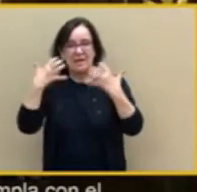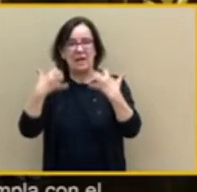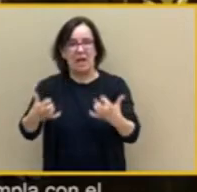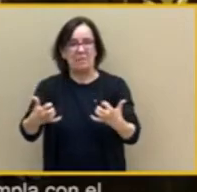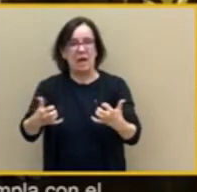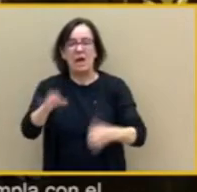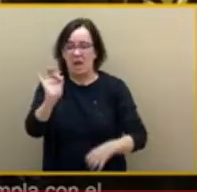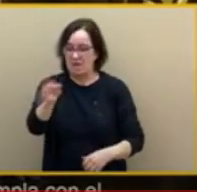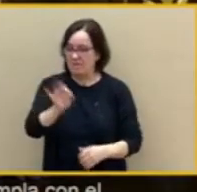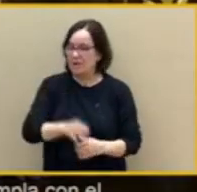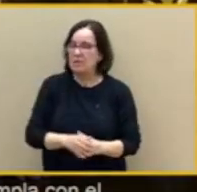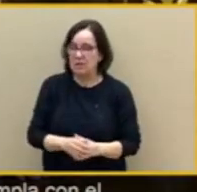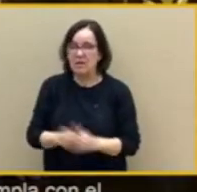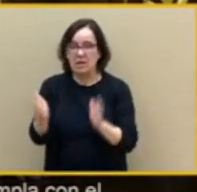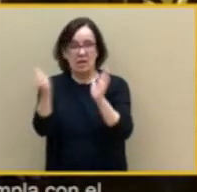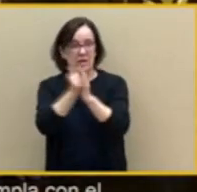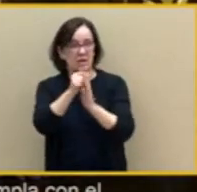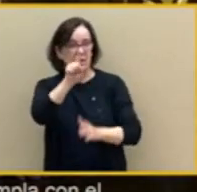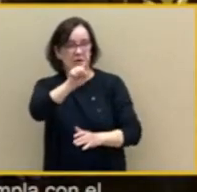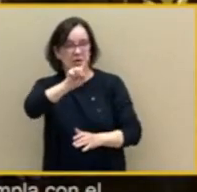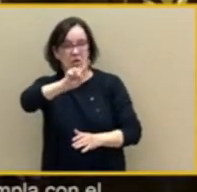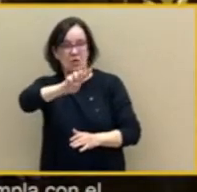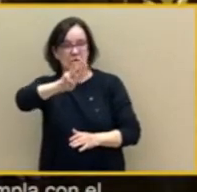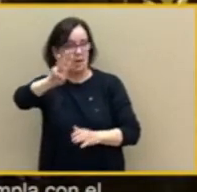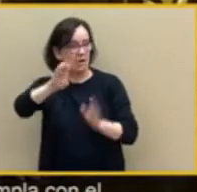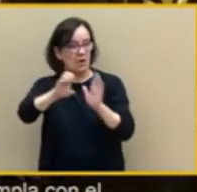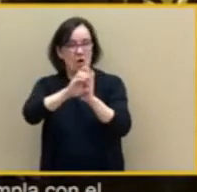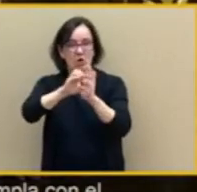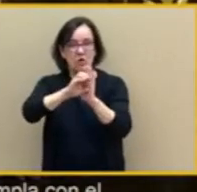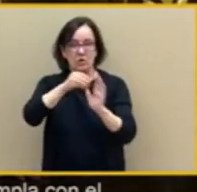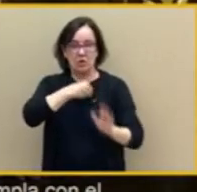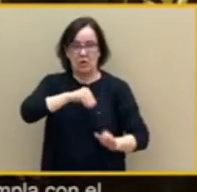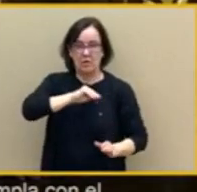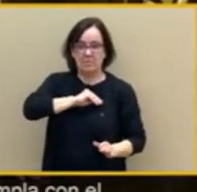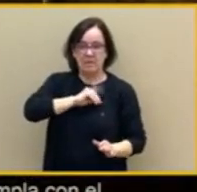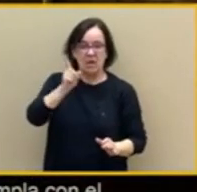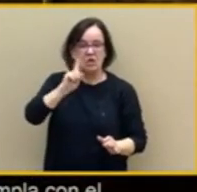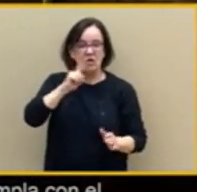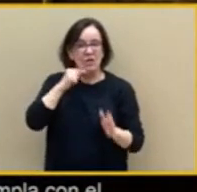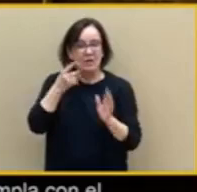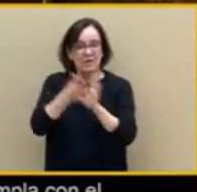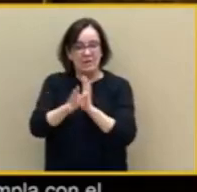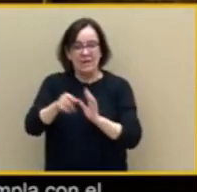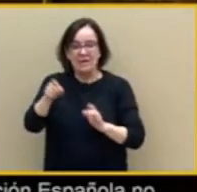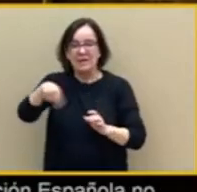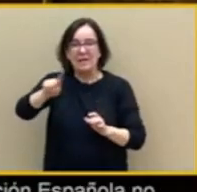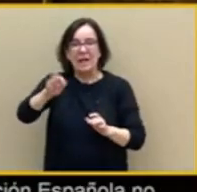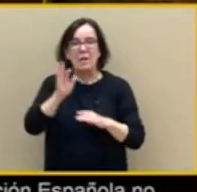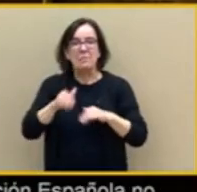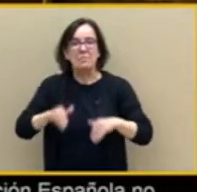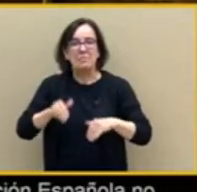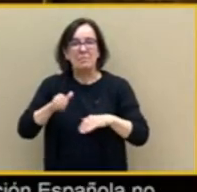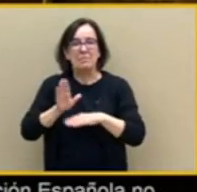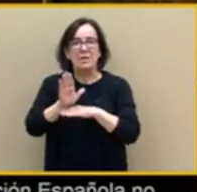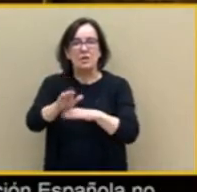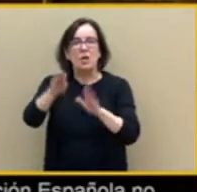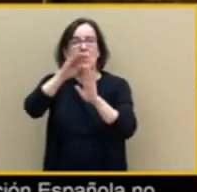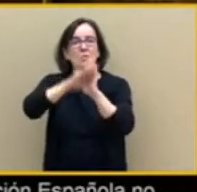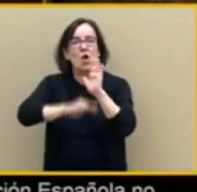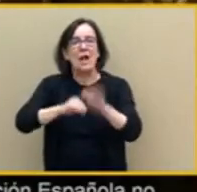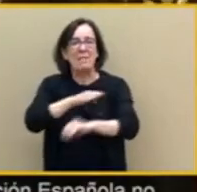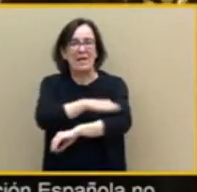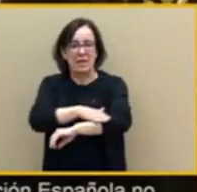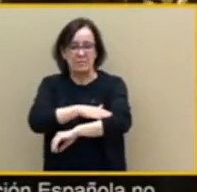Española no indica que usted tenga que presentar aquí un programa de gobierno. Pero también es verdad que las mociones